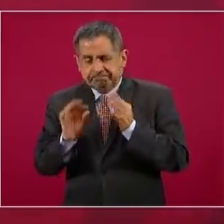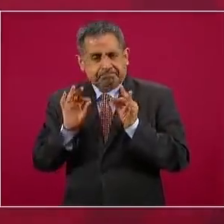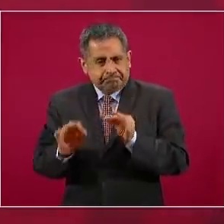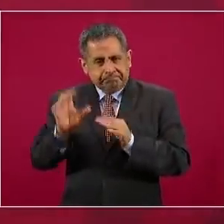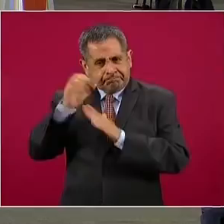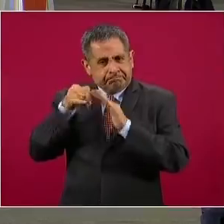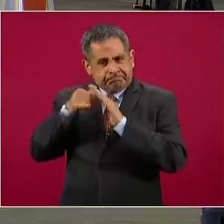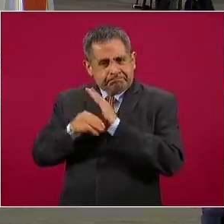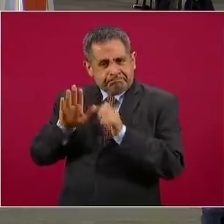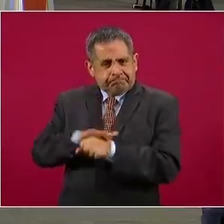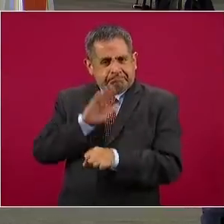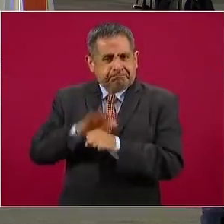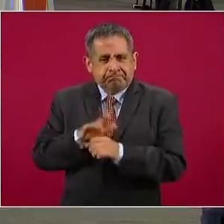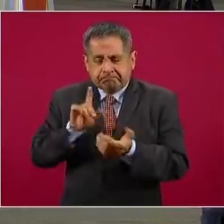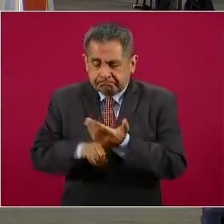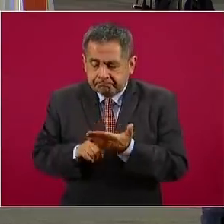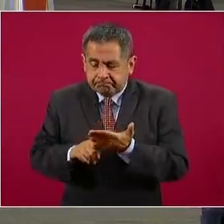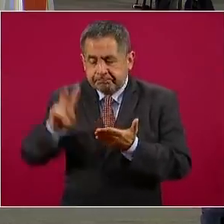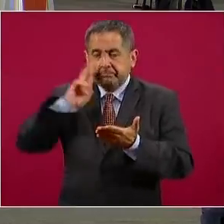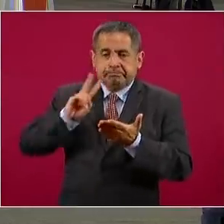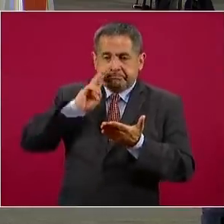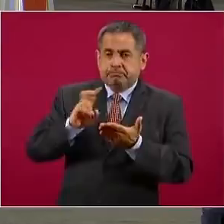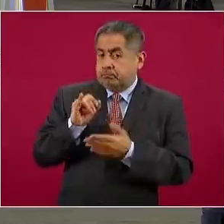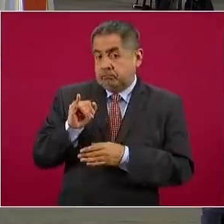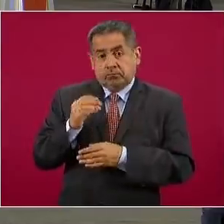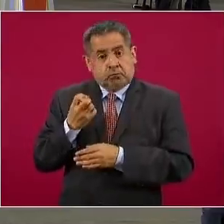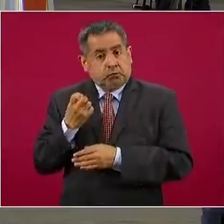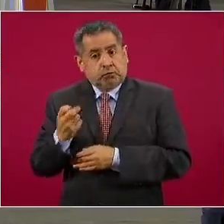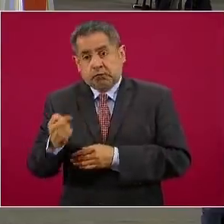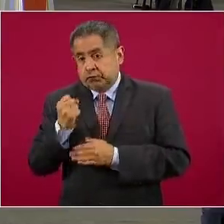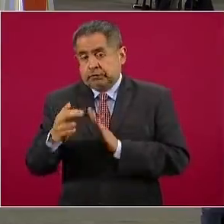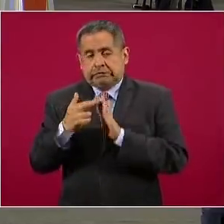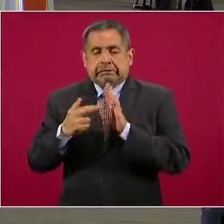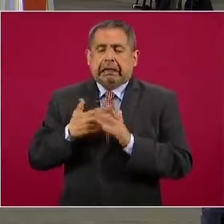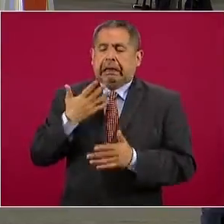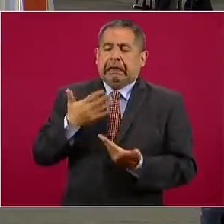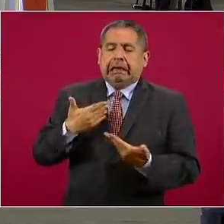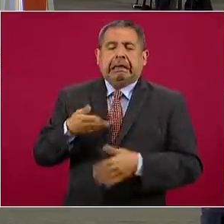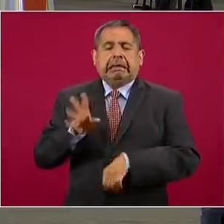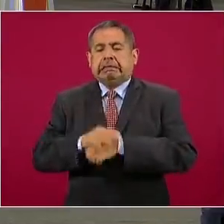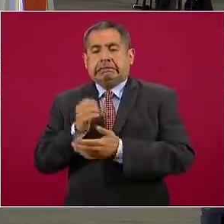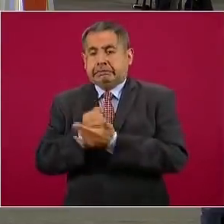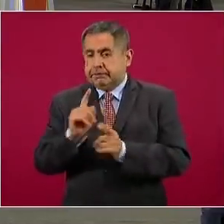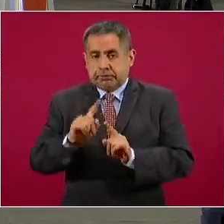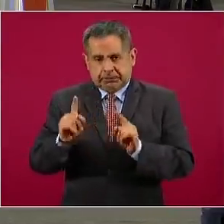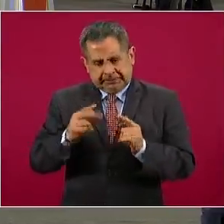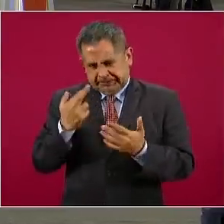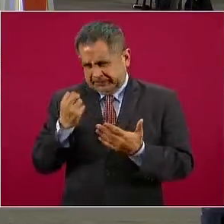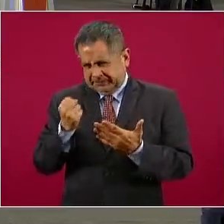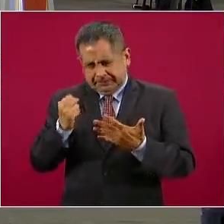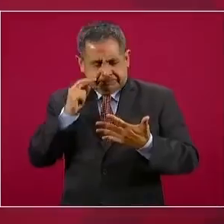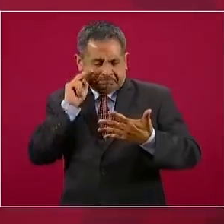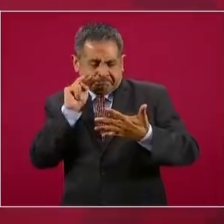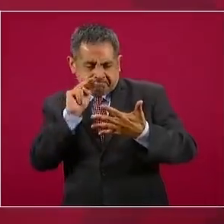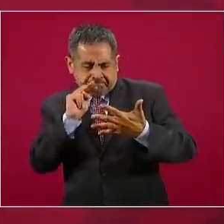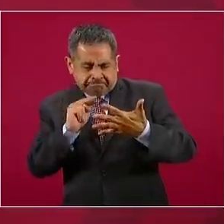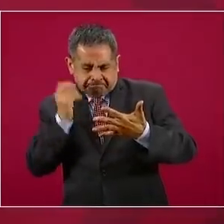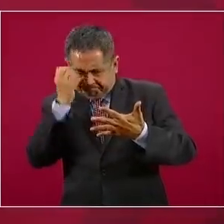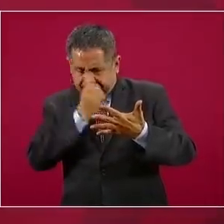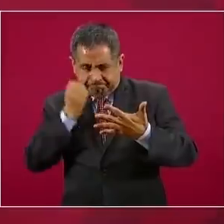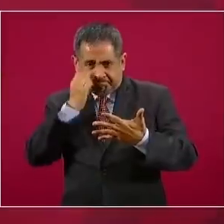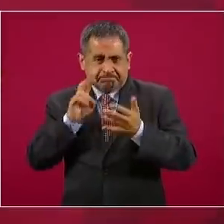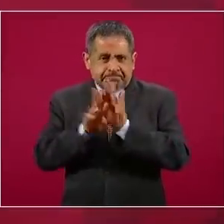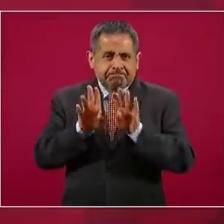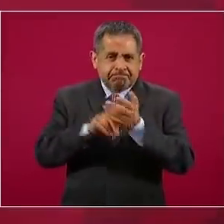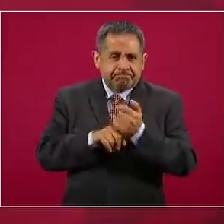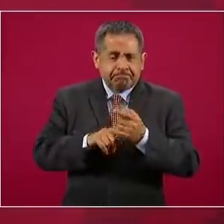científicos y bajo los más estrictos estándares internacionales, sino que también este protocolo,